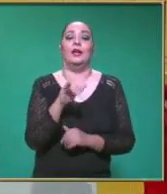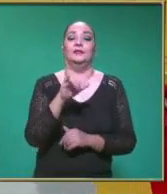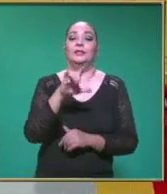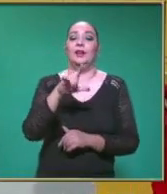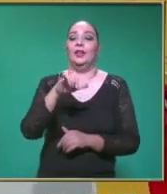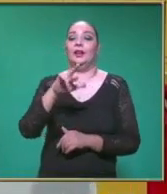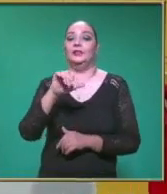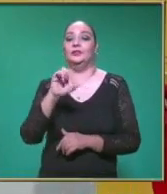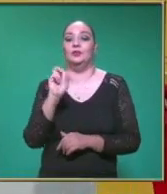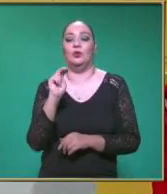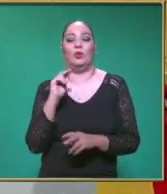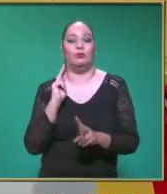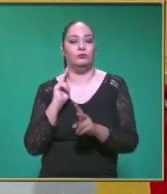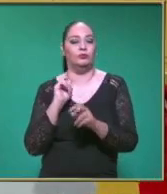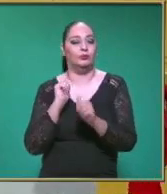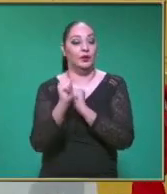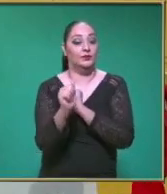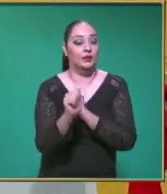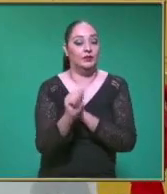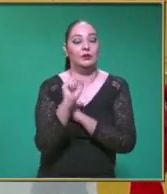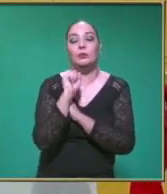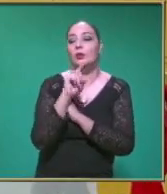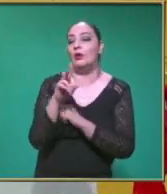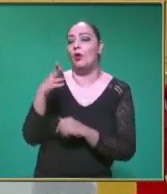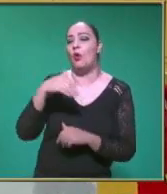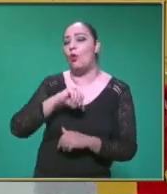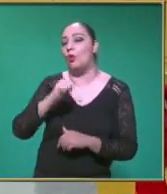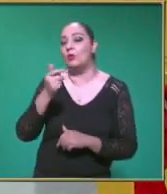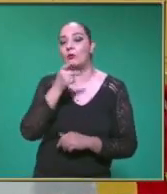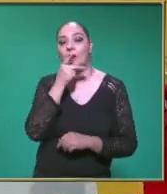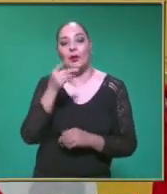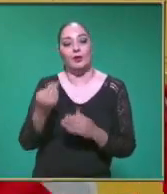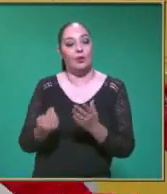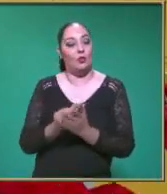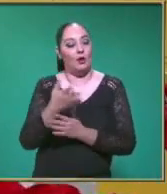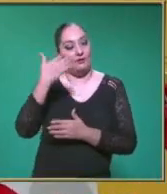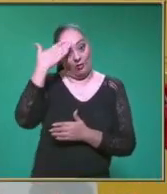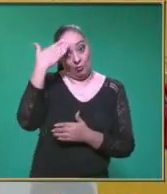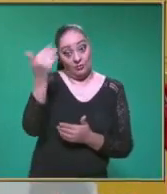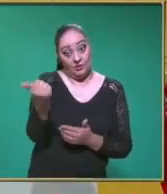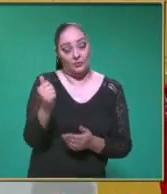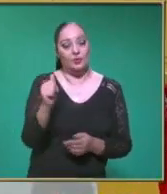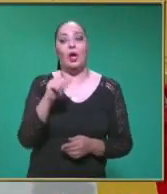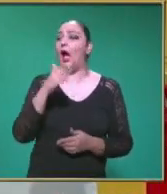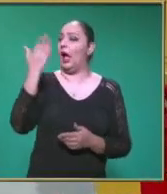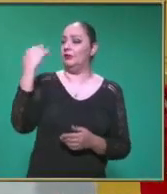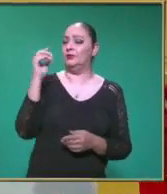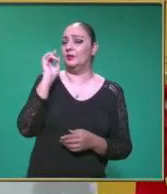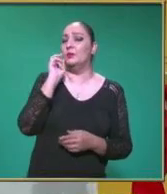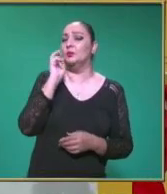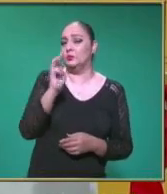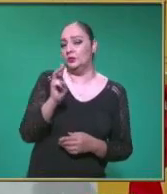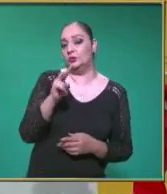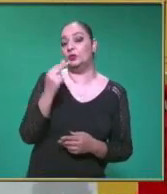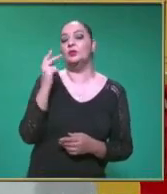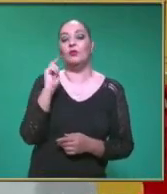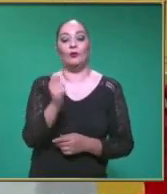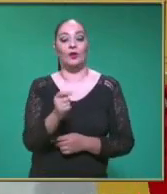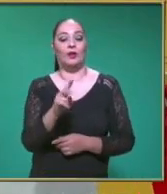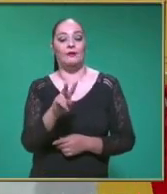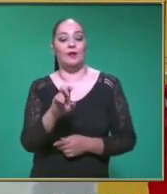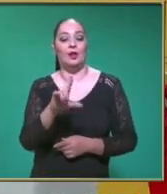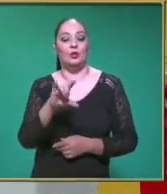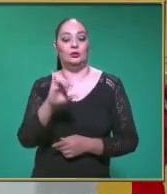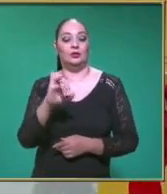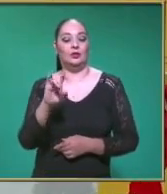otro concepto Que se nos está agregando Y que vamos a ver el día de hoy Ya habíamos visto lo que es velocidad En la clase anterior Y ahora